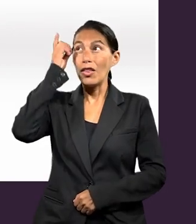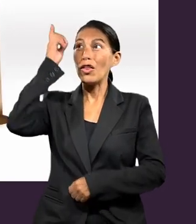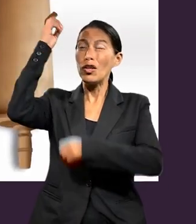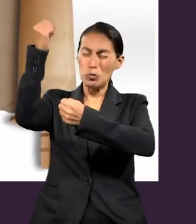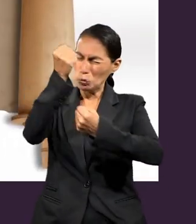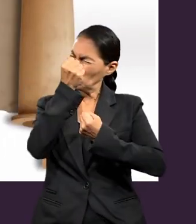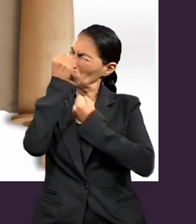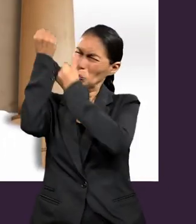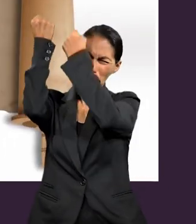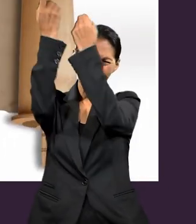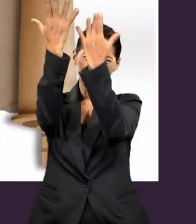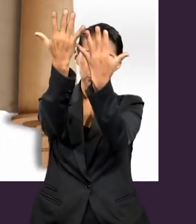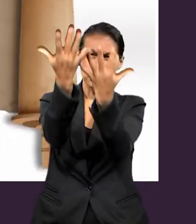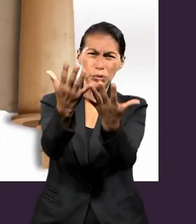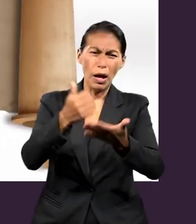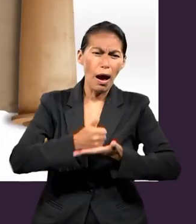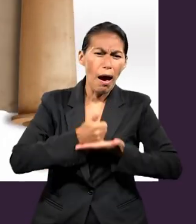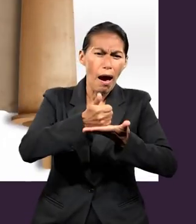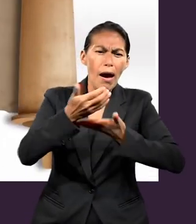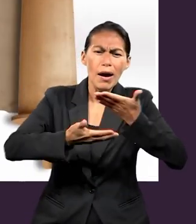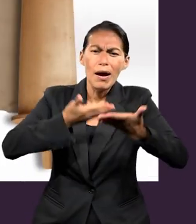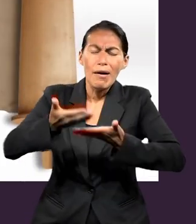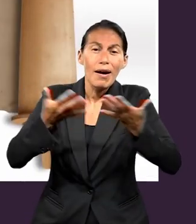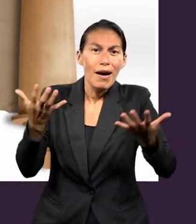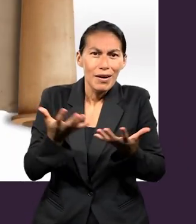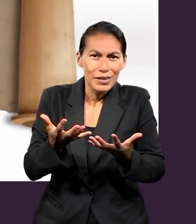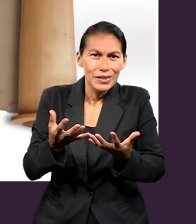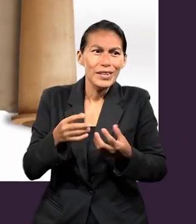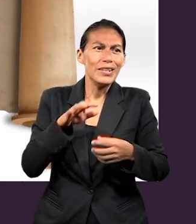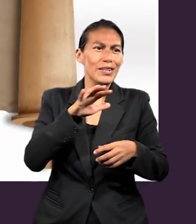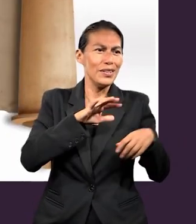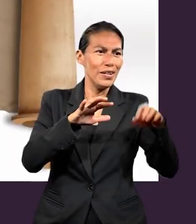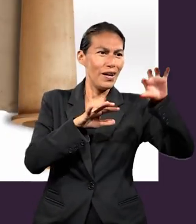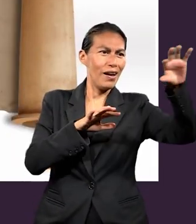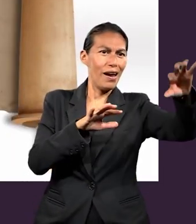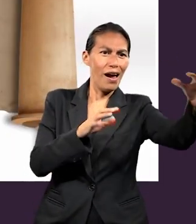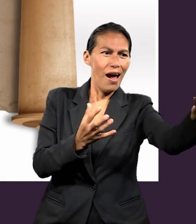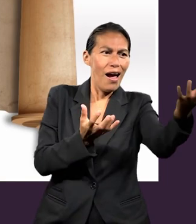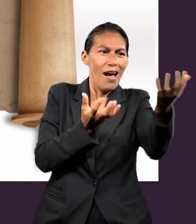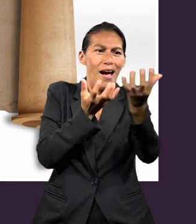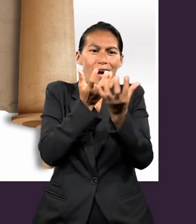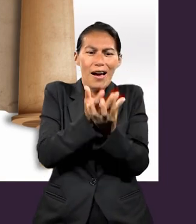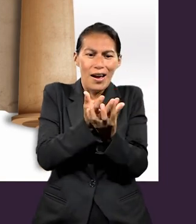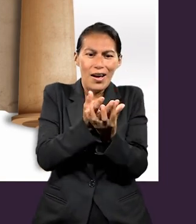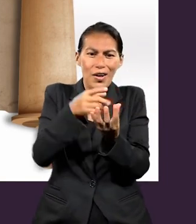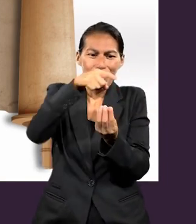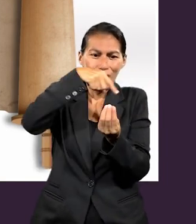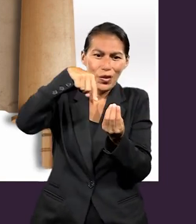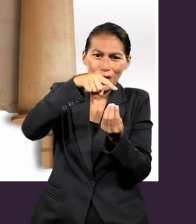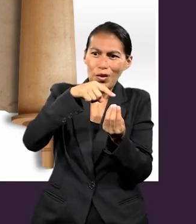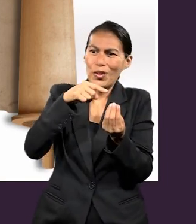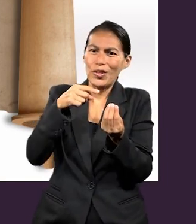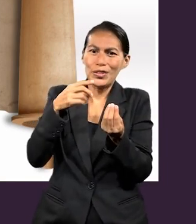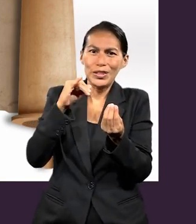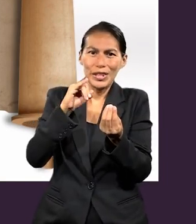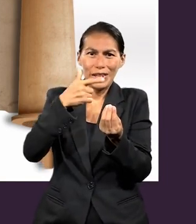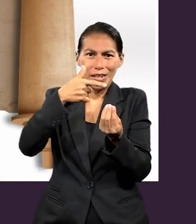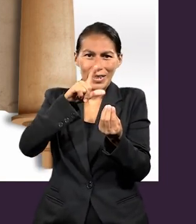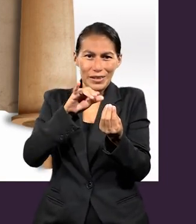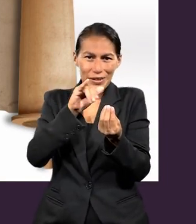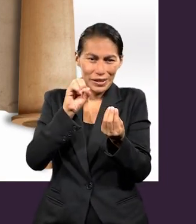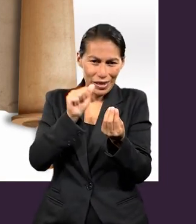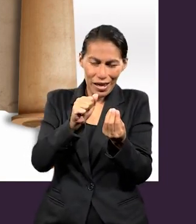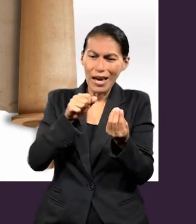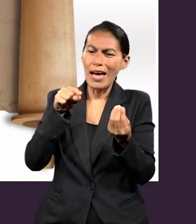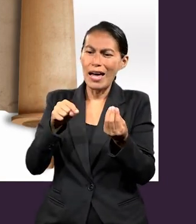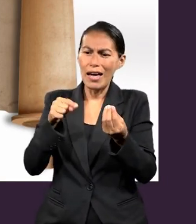A aquel que es poderoso para ser infinitamente, más que todo cuanto pedimos o entendemos, por el poder